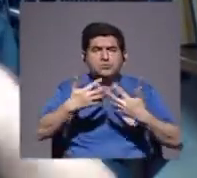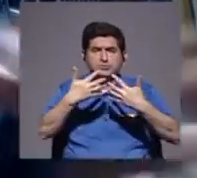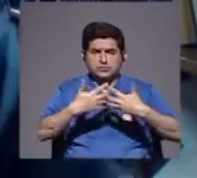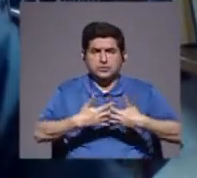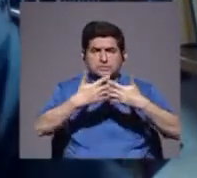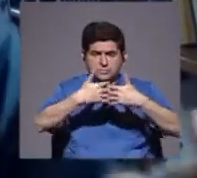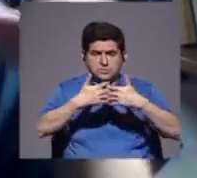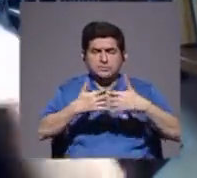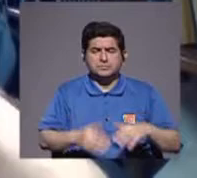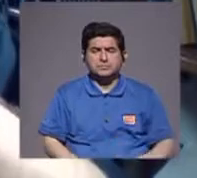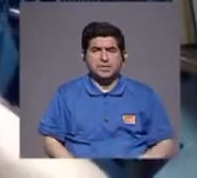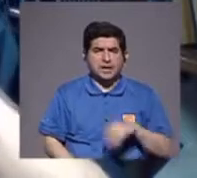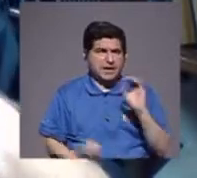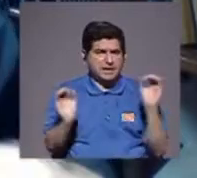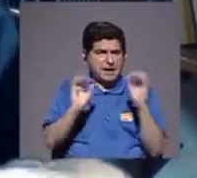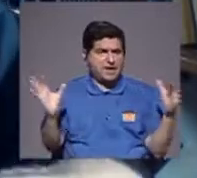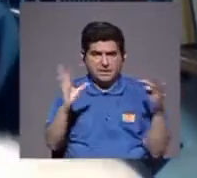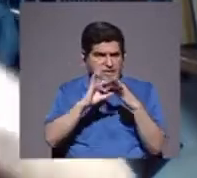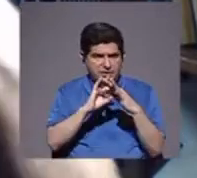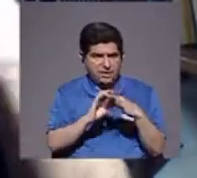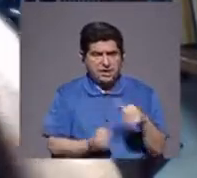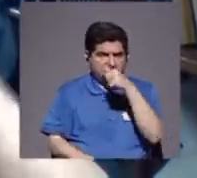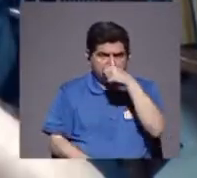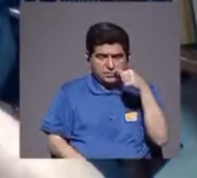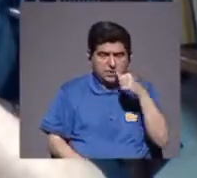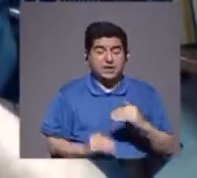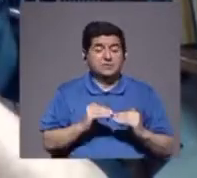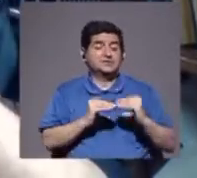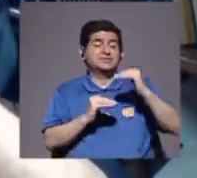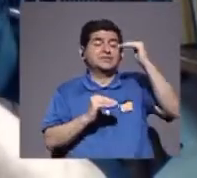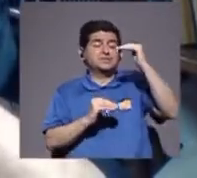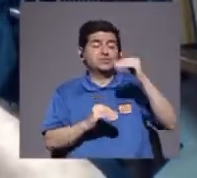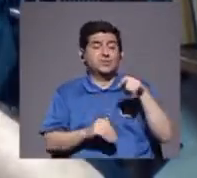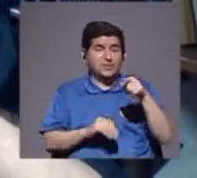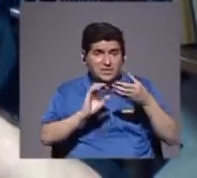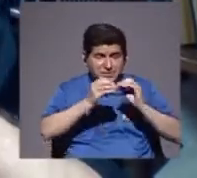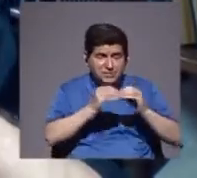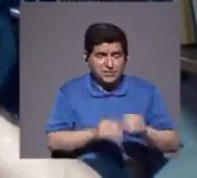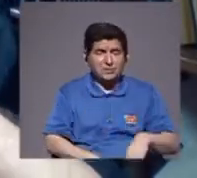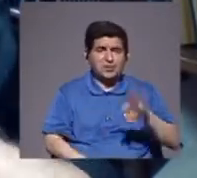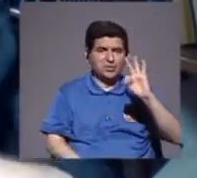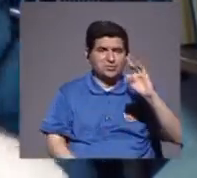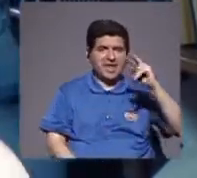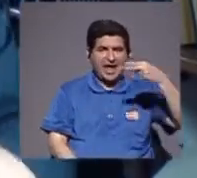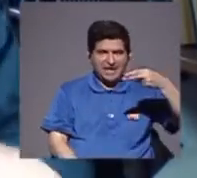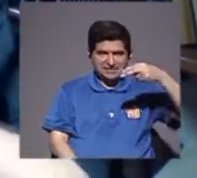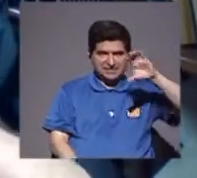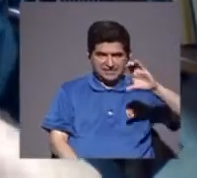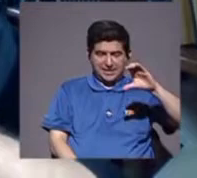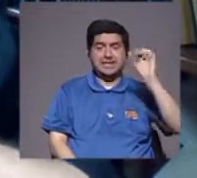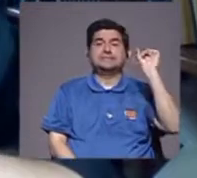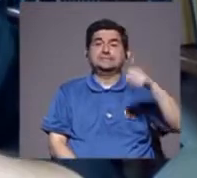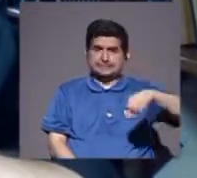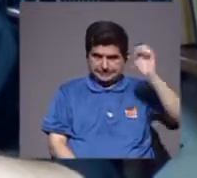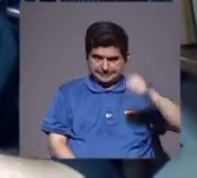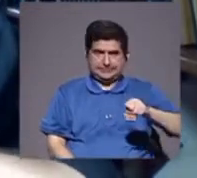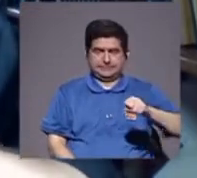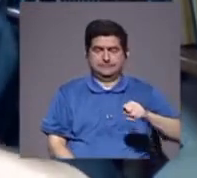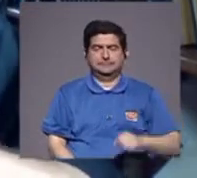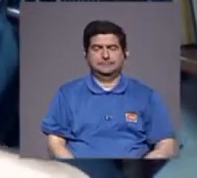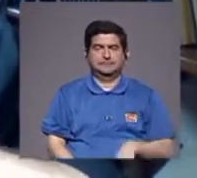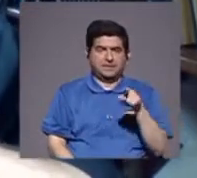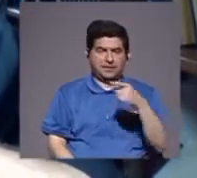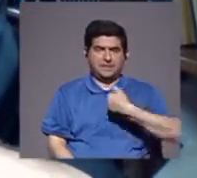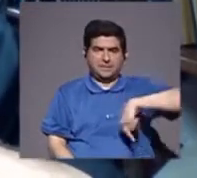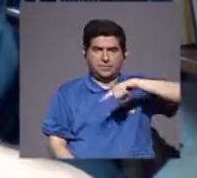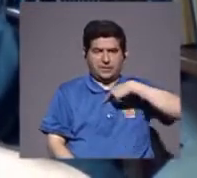situación, no tiene nada que ver con drogas, si está arriba del factor que hablamos, el THC, entonces, sí, tiene factores, que nos